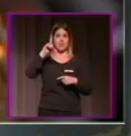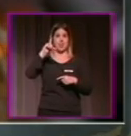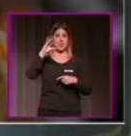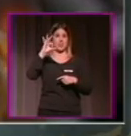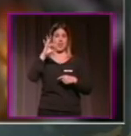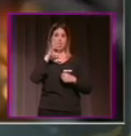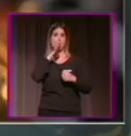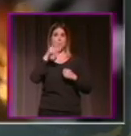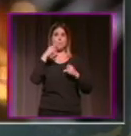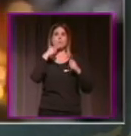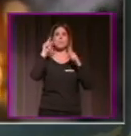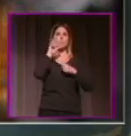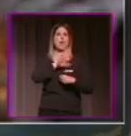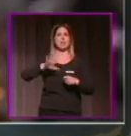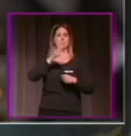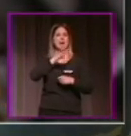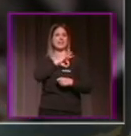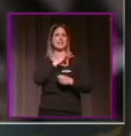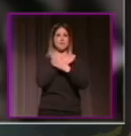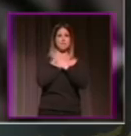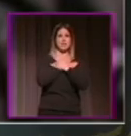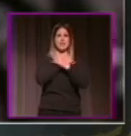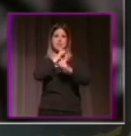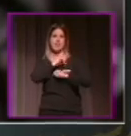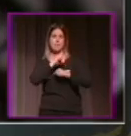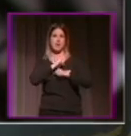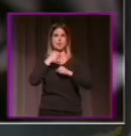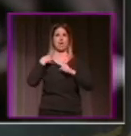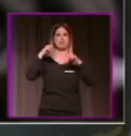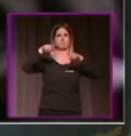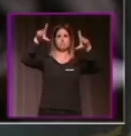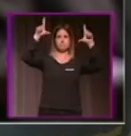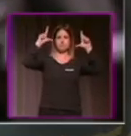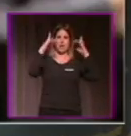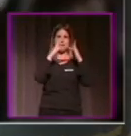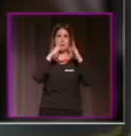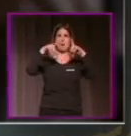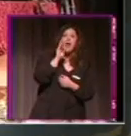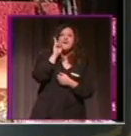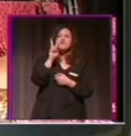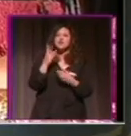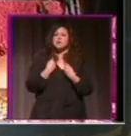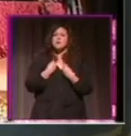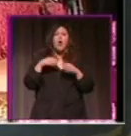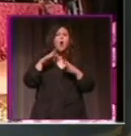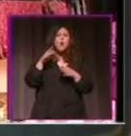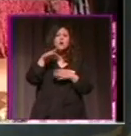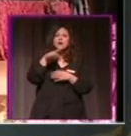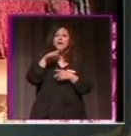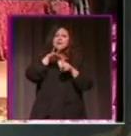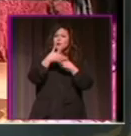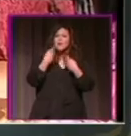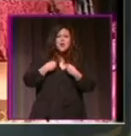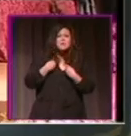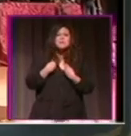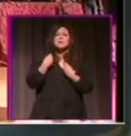pregón de la Semana Santa de Granada evidentemente porque lo daba Fernando Díaz de la Guardia si no lo hubiera dado probablemente esa pieza no hubiera salido pero claro que estamos en deuda y